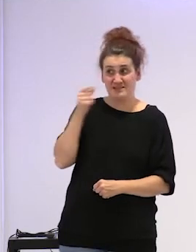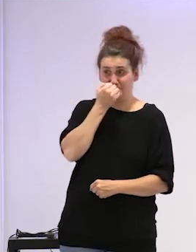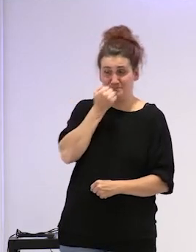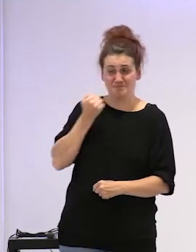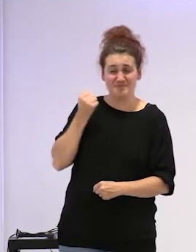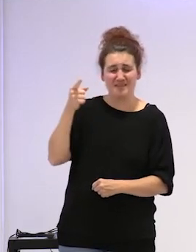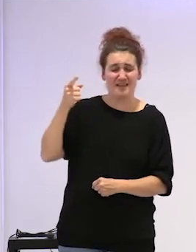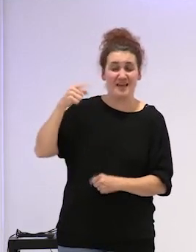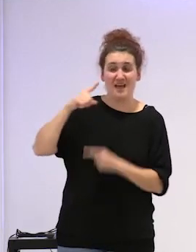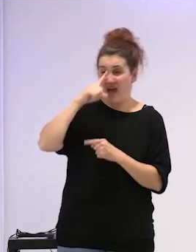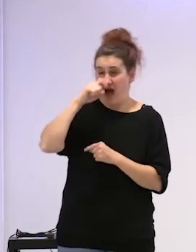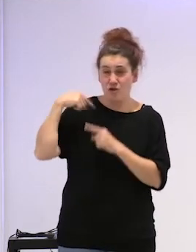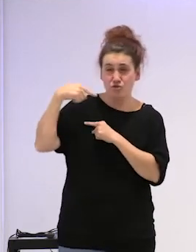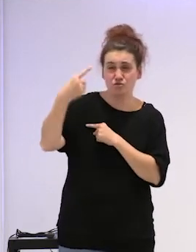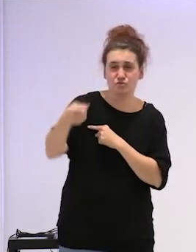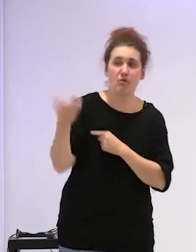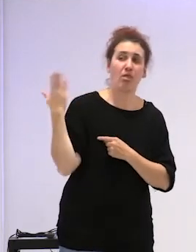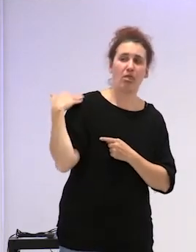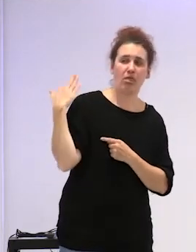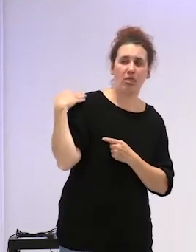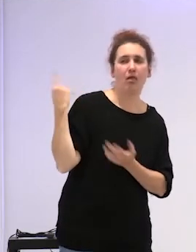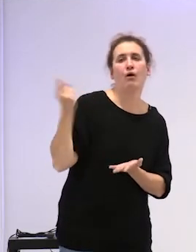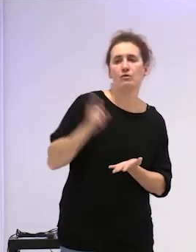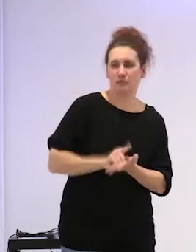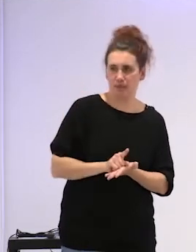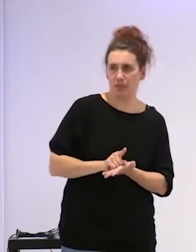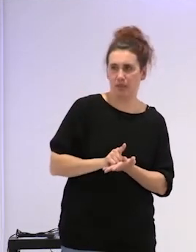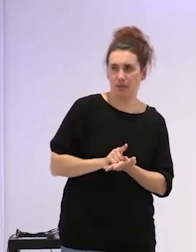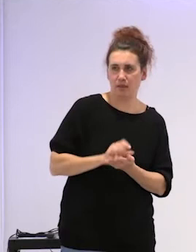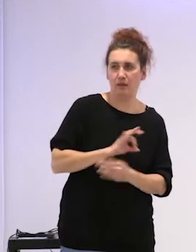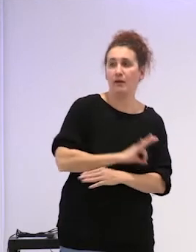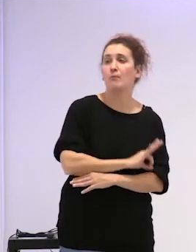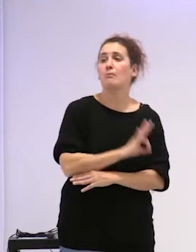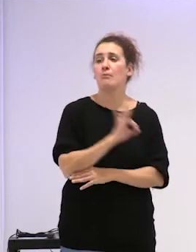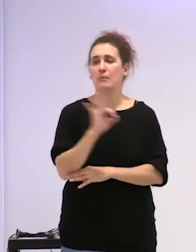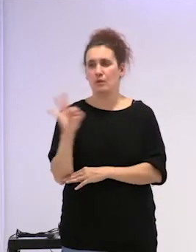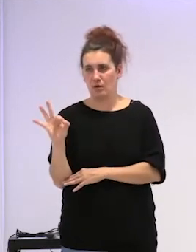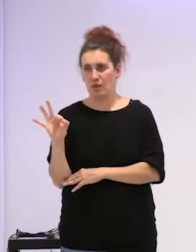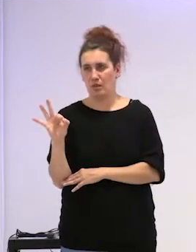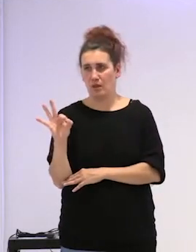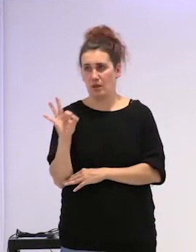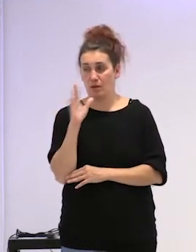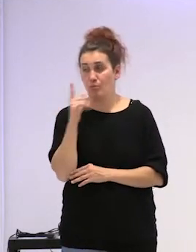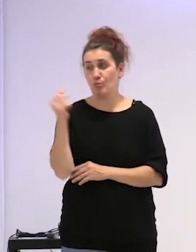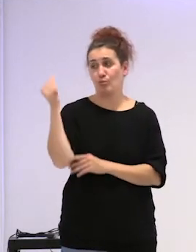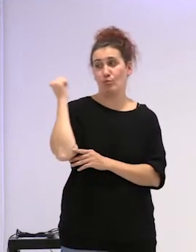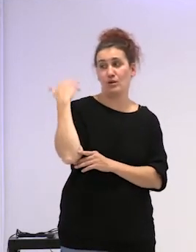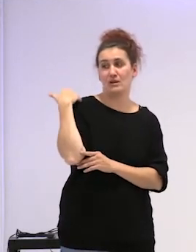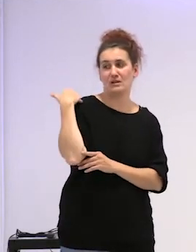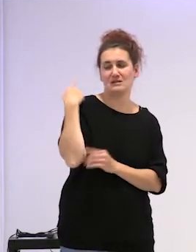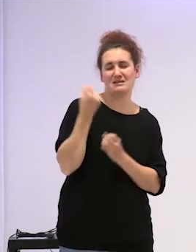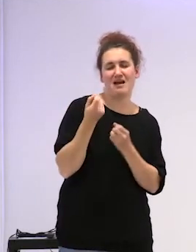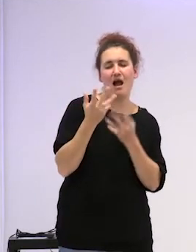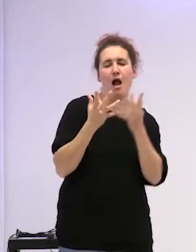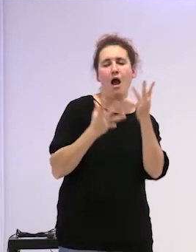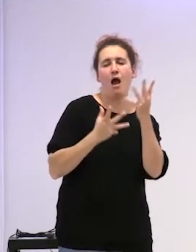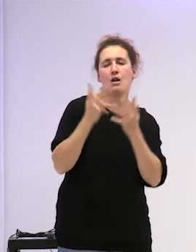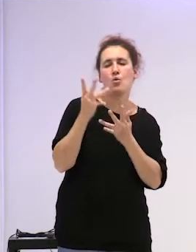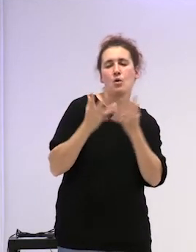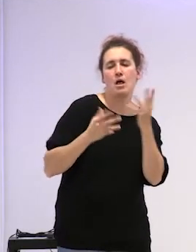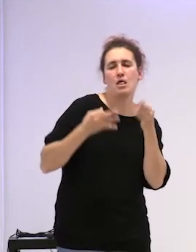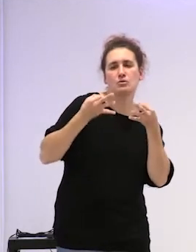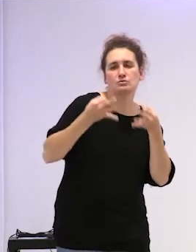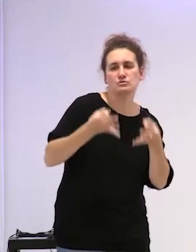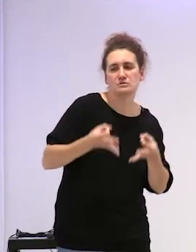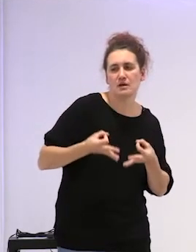me toca el hombro de madrugada por detrás calculando siempre